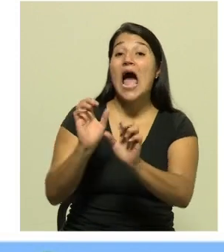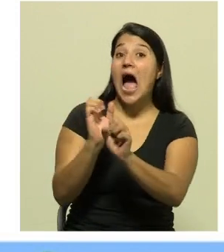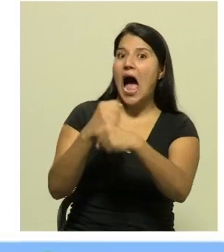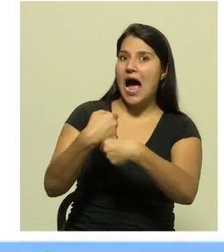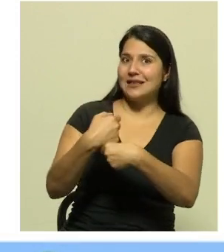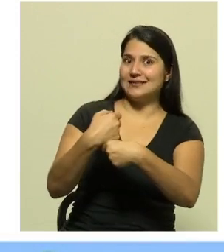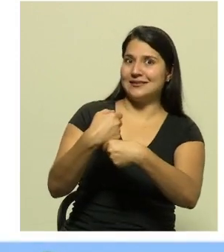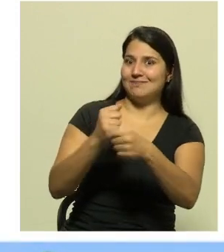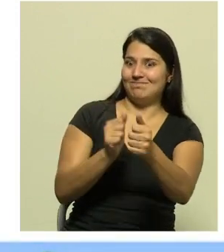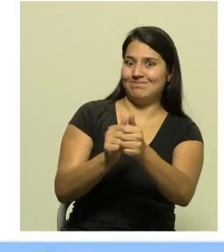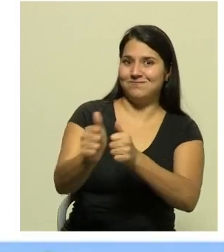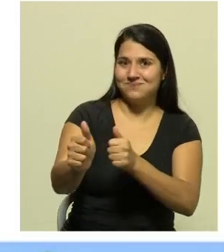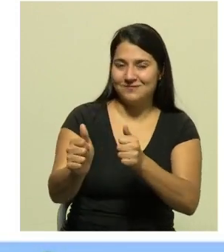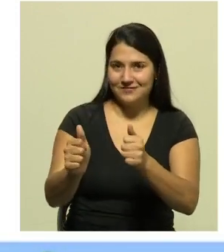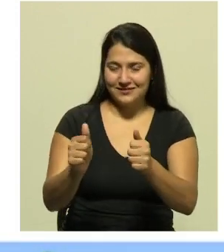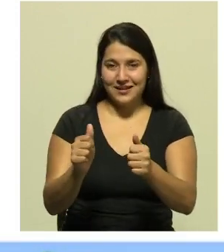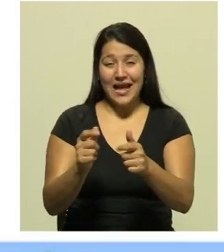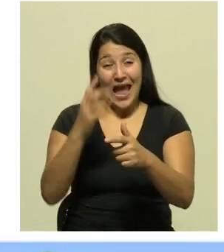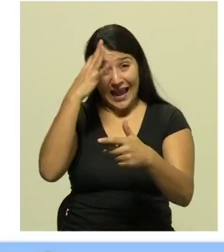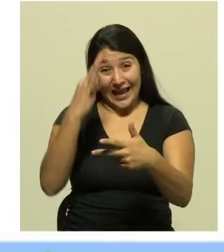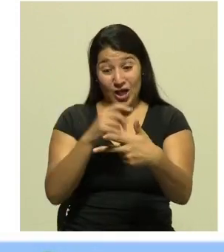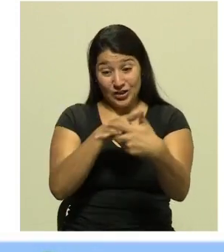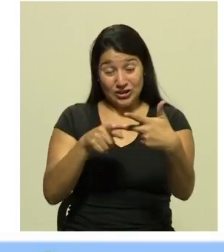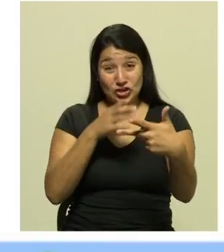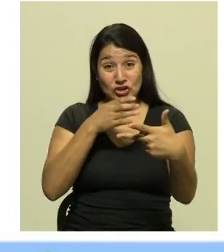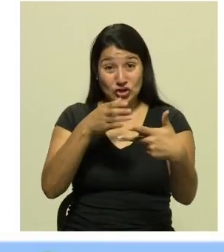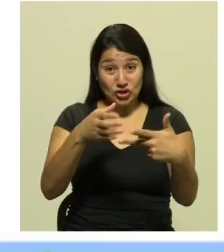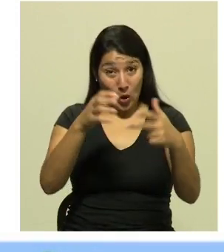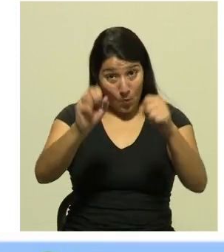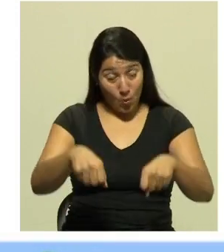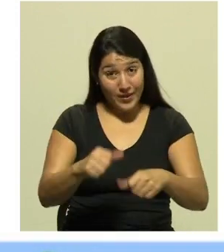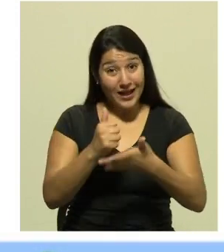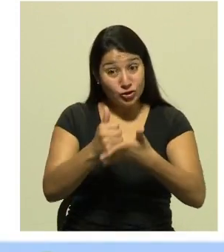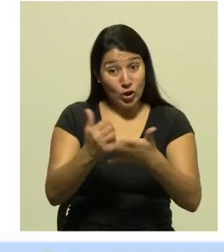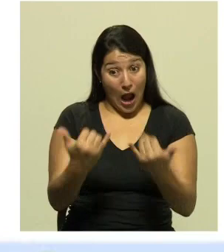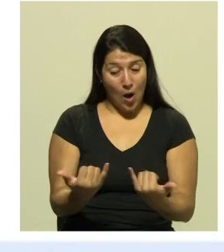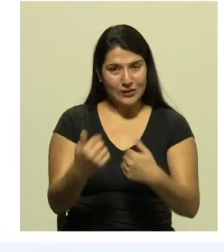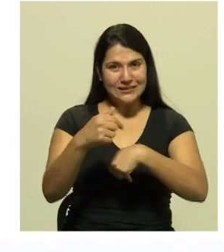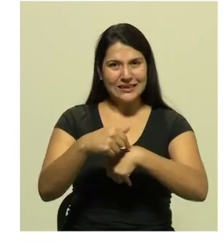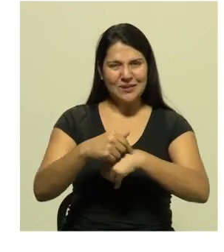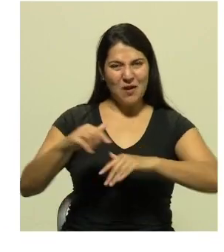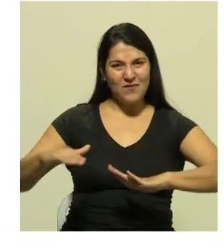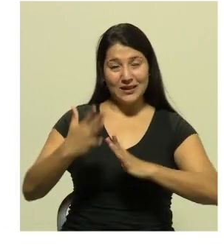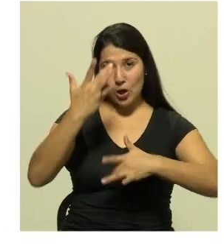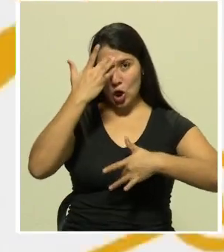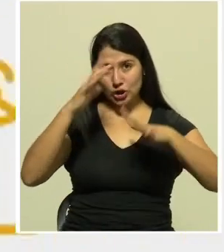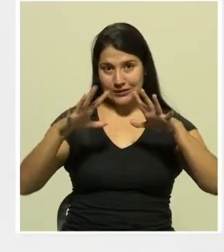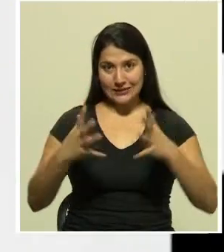de la competencia yo creo que estos tres consejos te van a ayudar en esta época de coronavirus